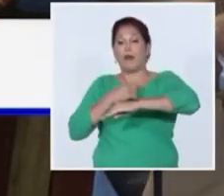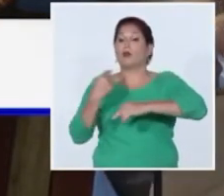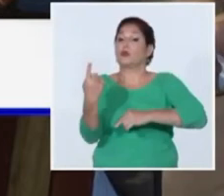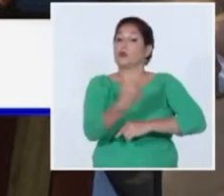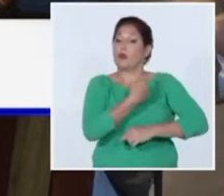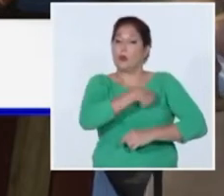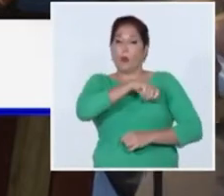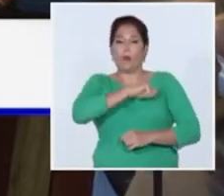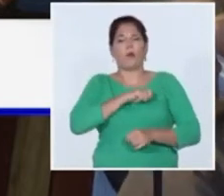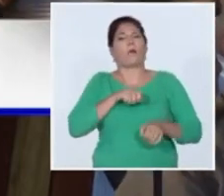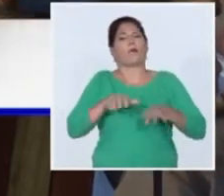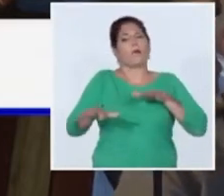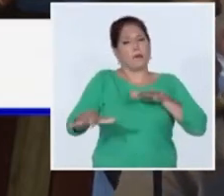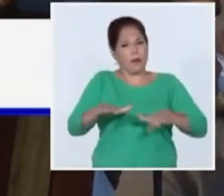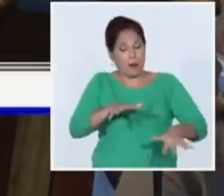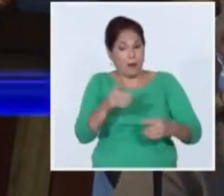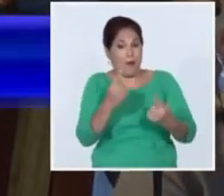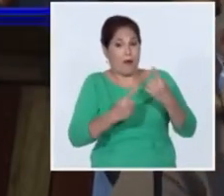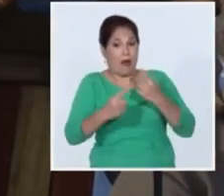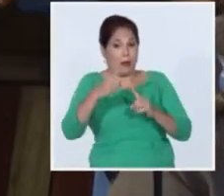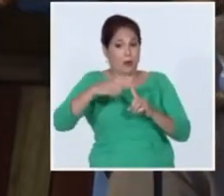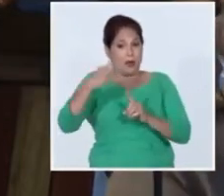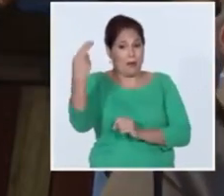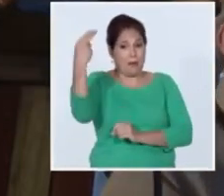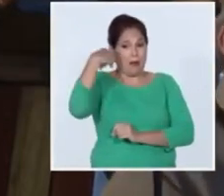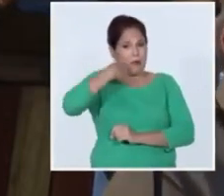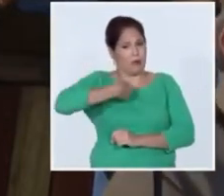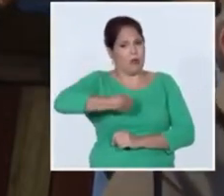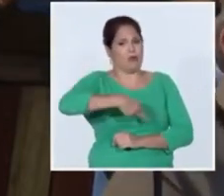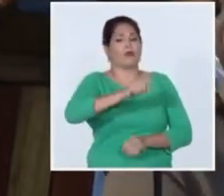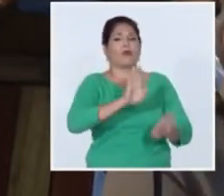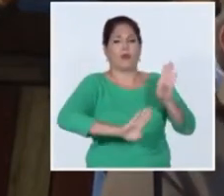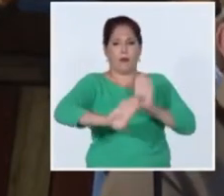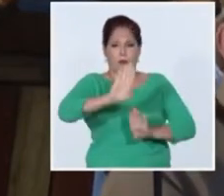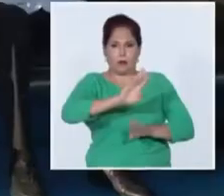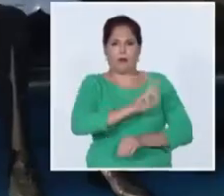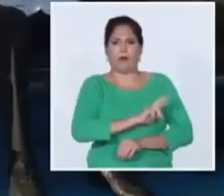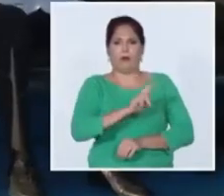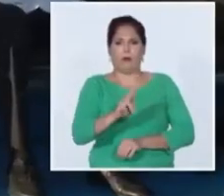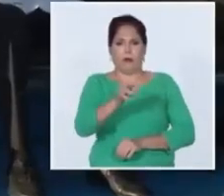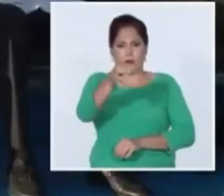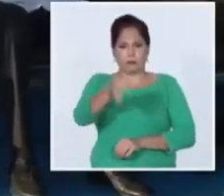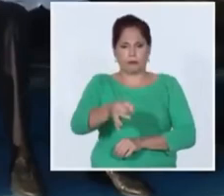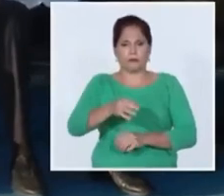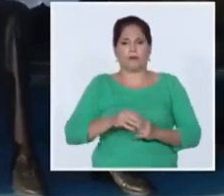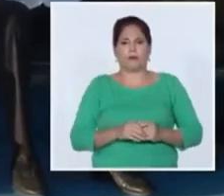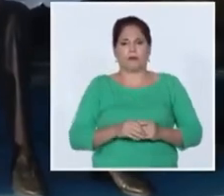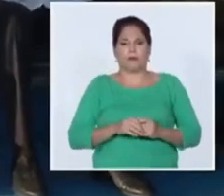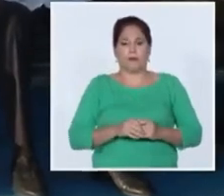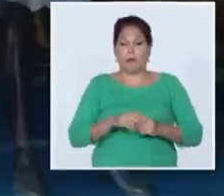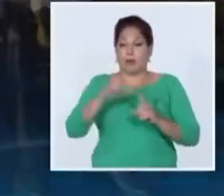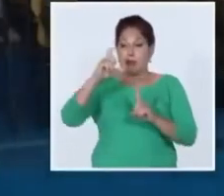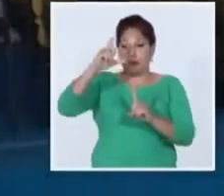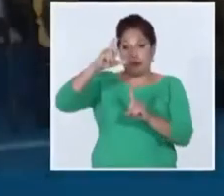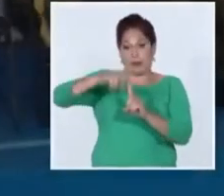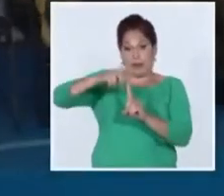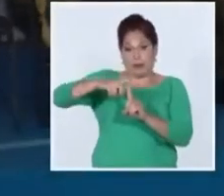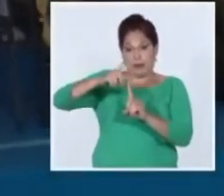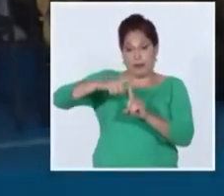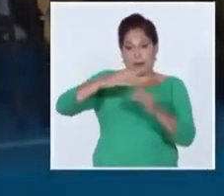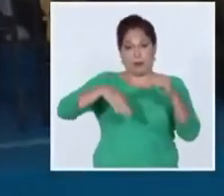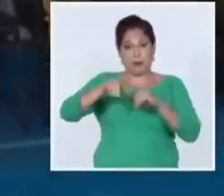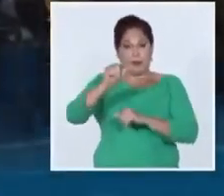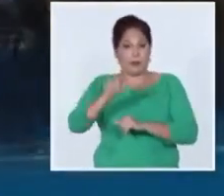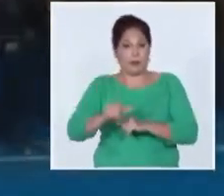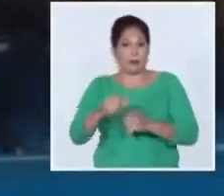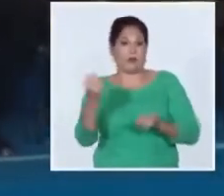listos para cometer cuanta tarea sea necesaria en defensa de la patria la central de trabajadores de Cuba el ministerio del